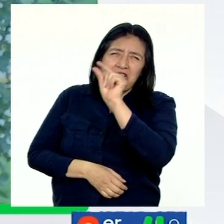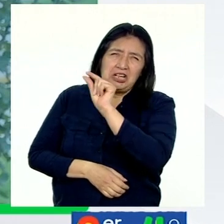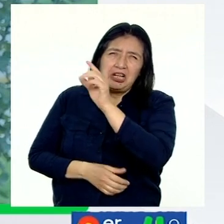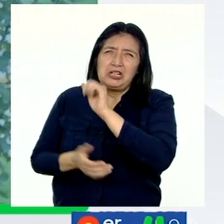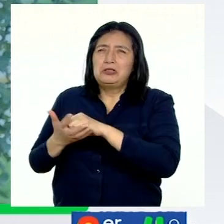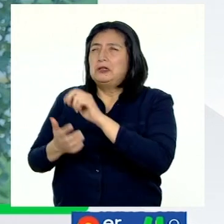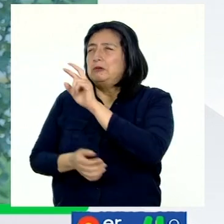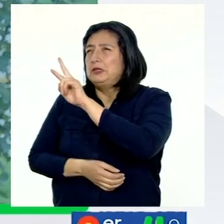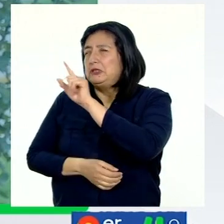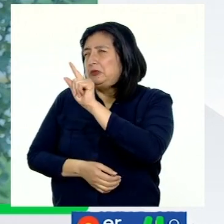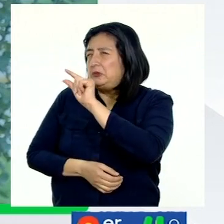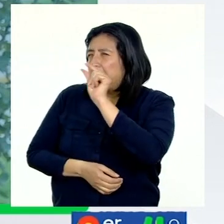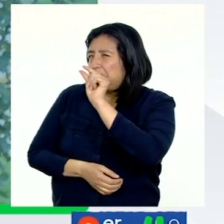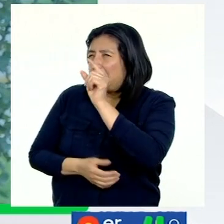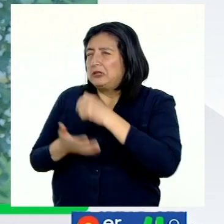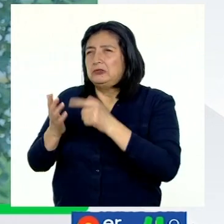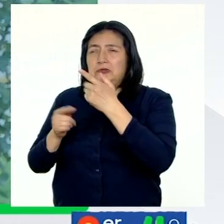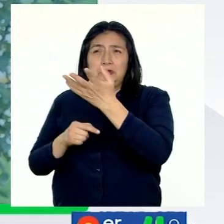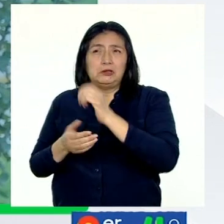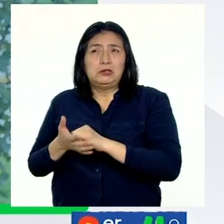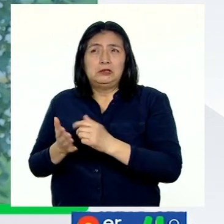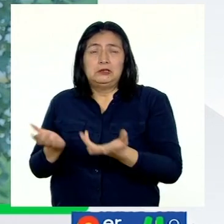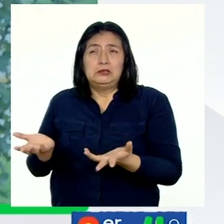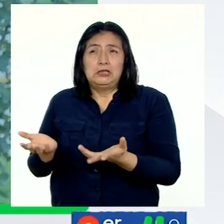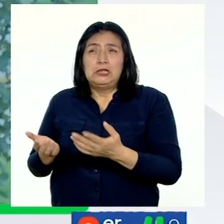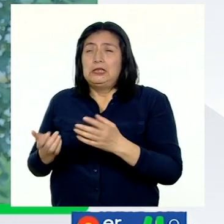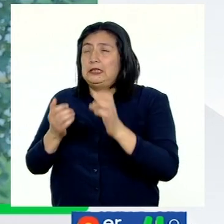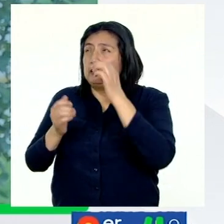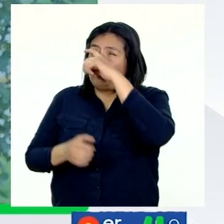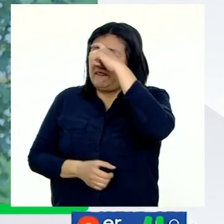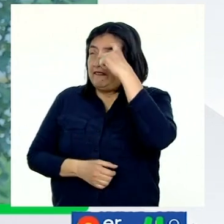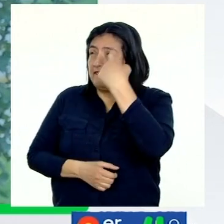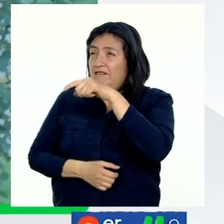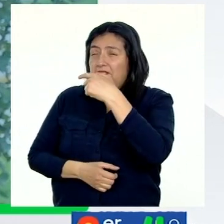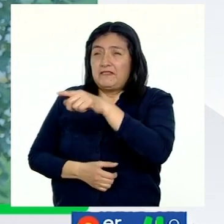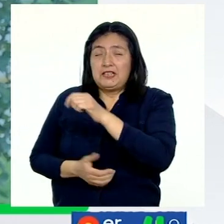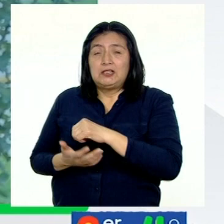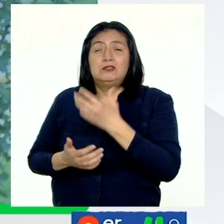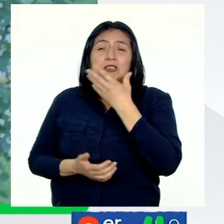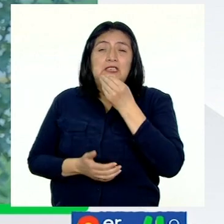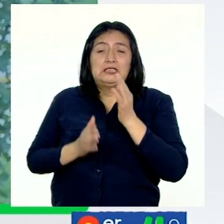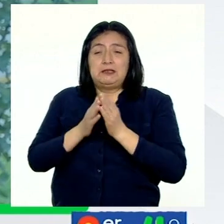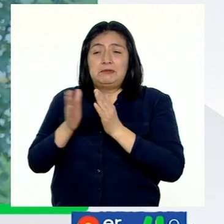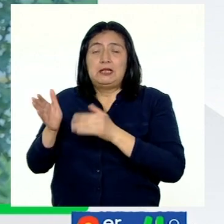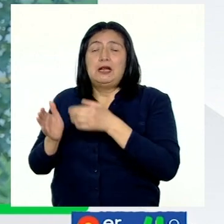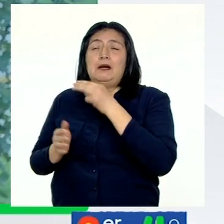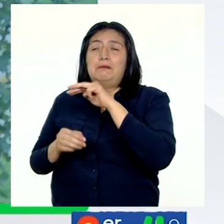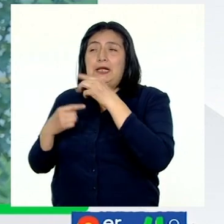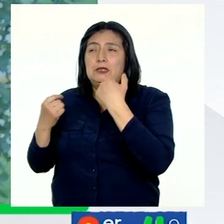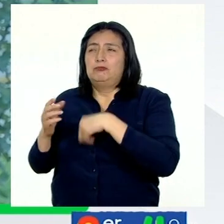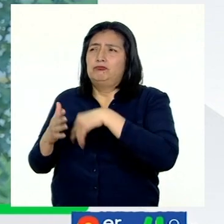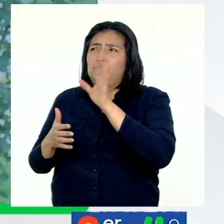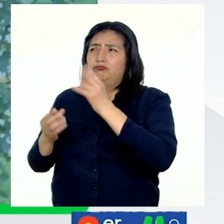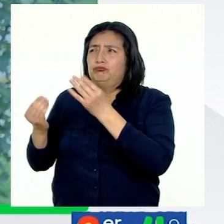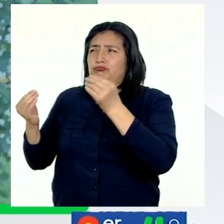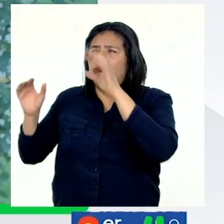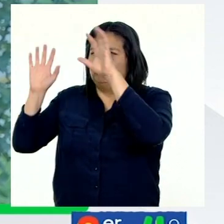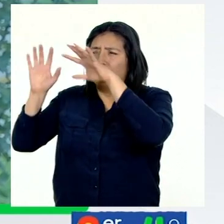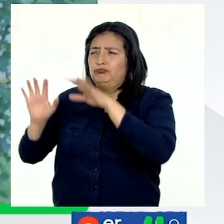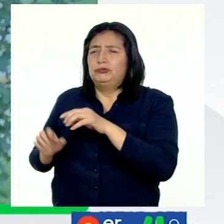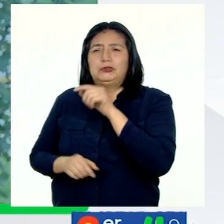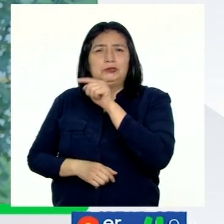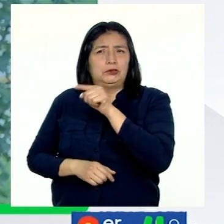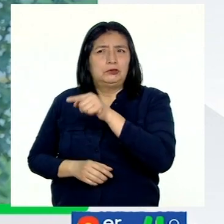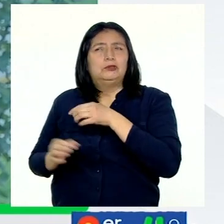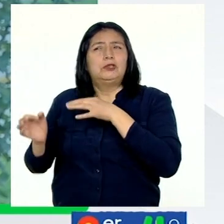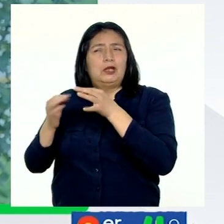a 21 grados, mientras que durante la estación de verano, de diciembre a marzo, se producen las mayores precipitaciones. Con